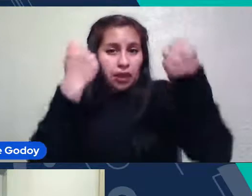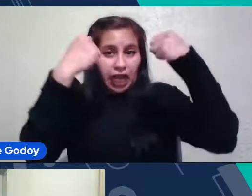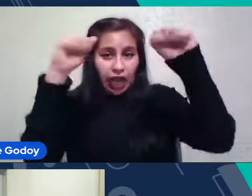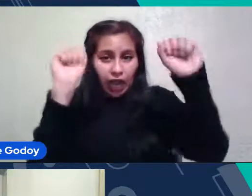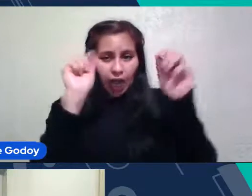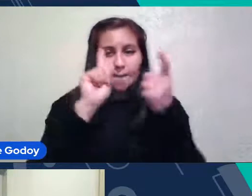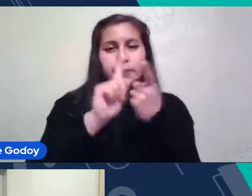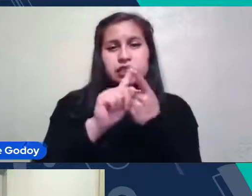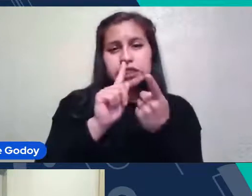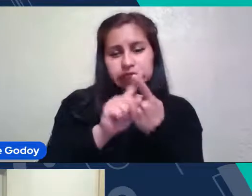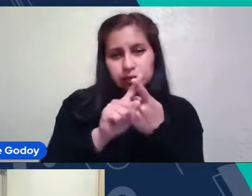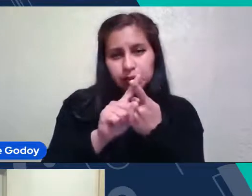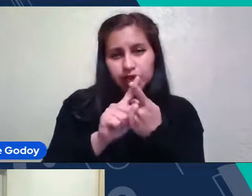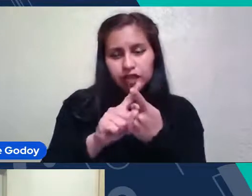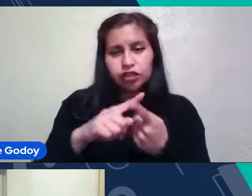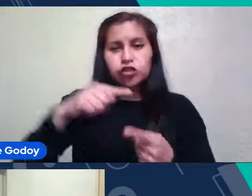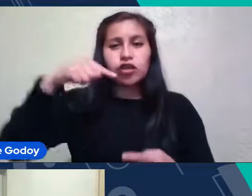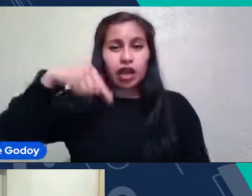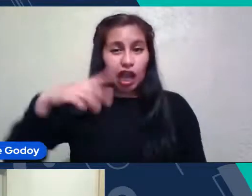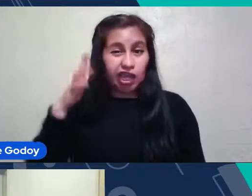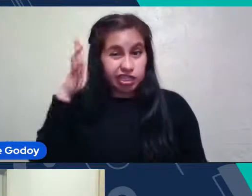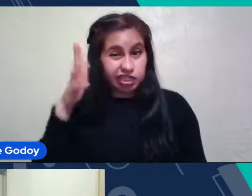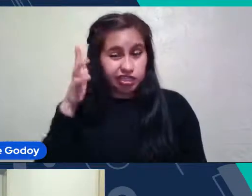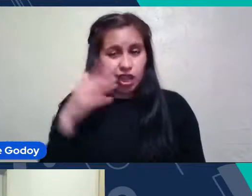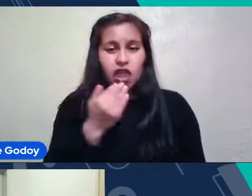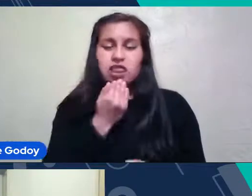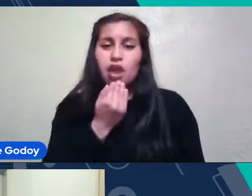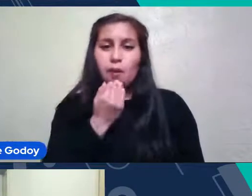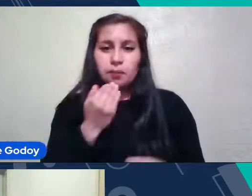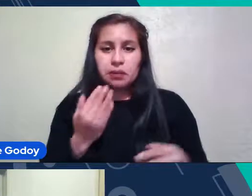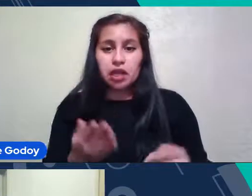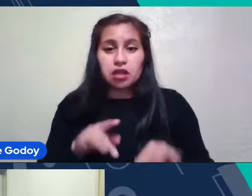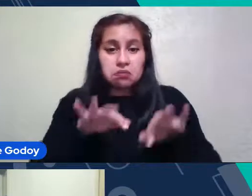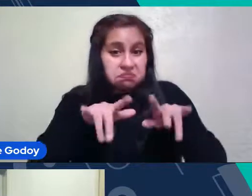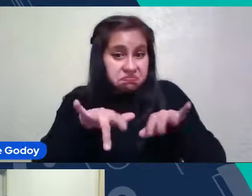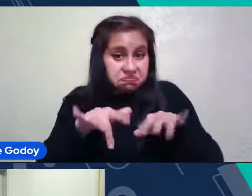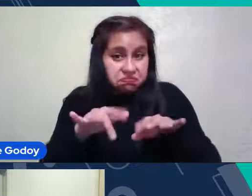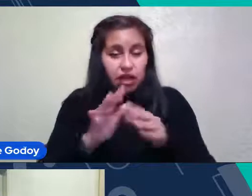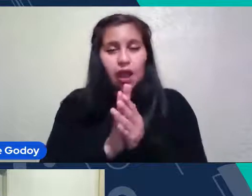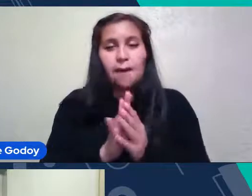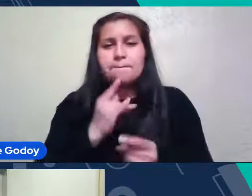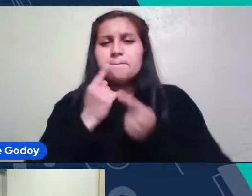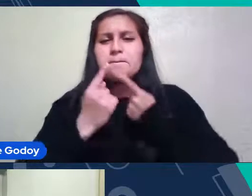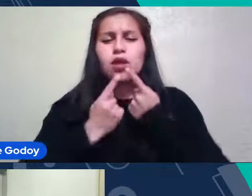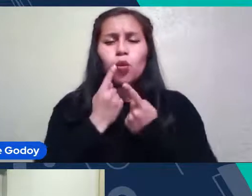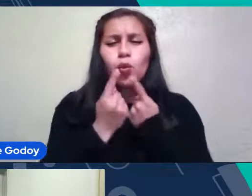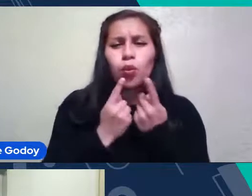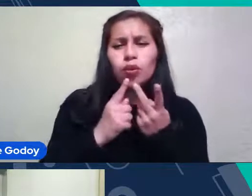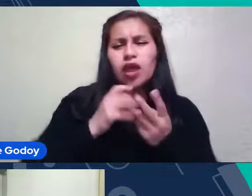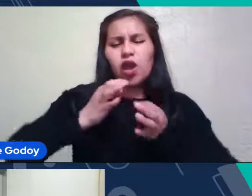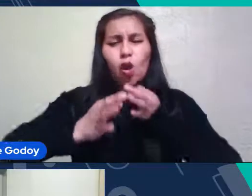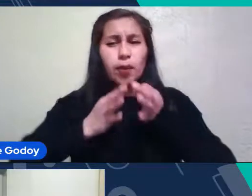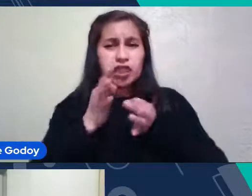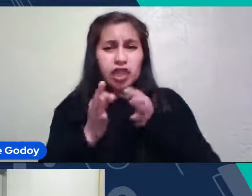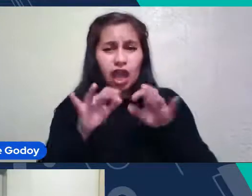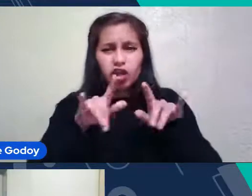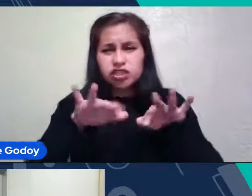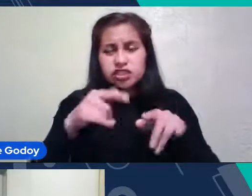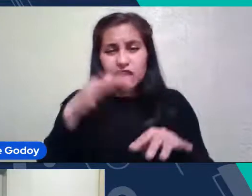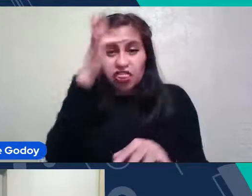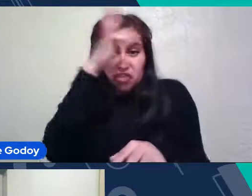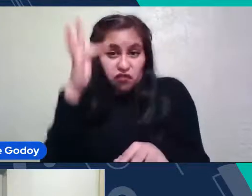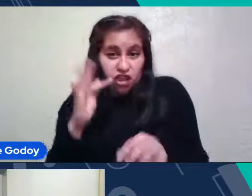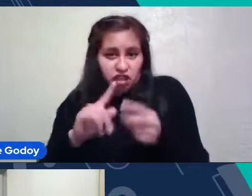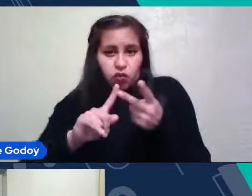transmisión. También pueden dejarnos sus preguntas, sus comentarios, en el chat de Facebook y de YouTube, que